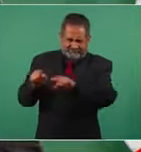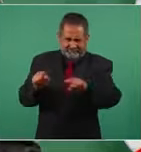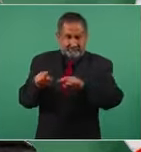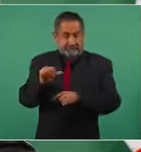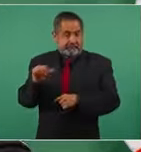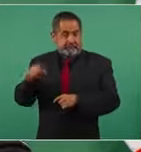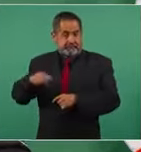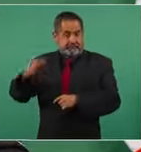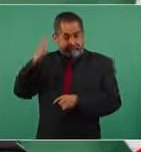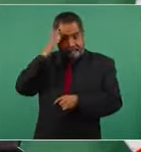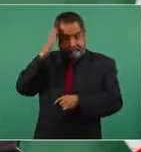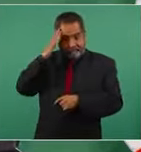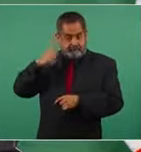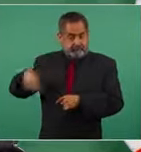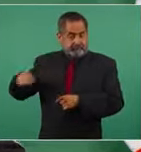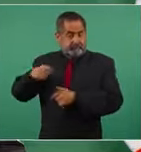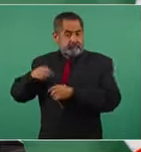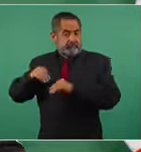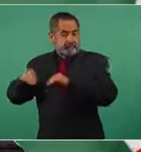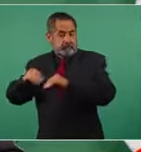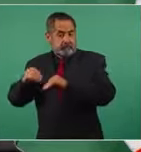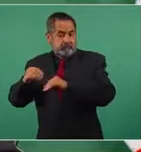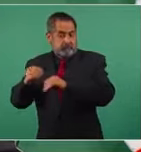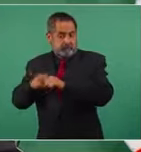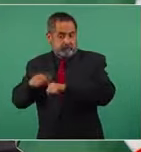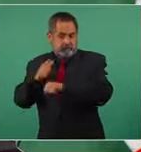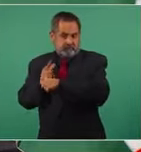dirigentes del movimiento social